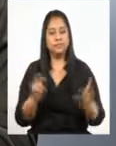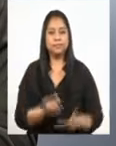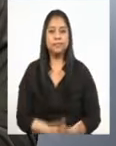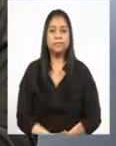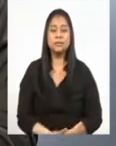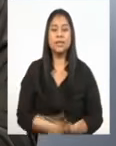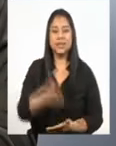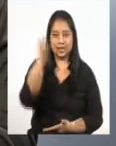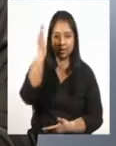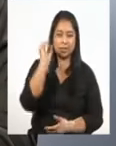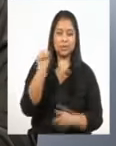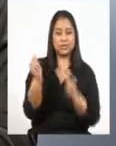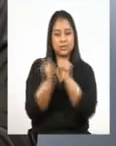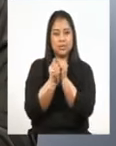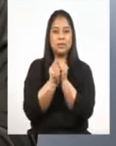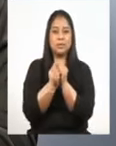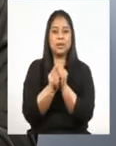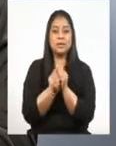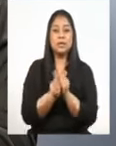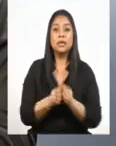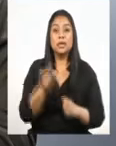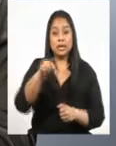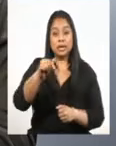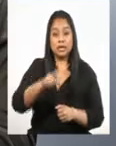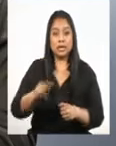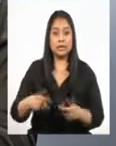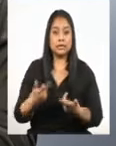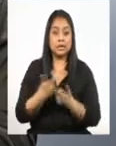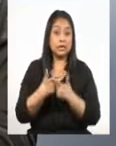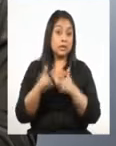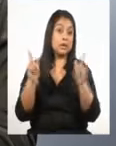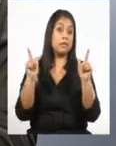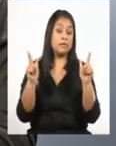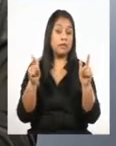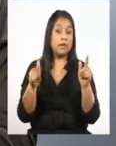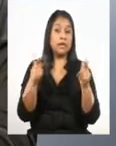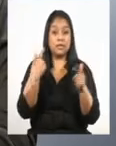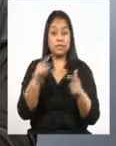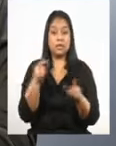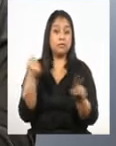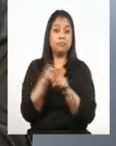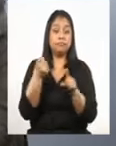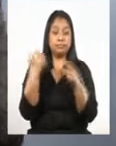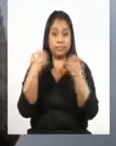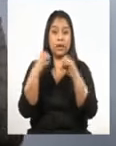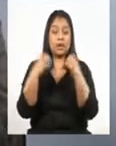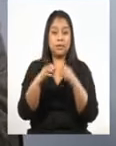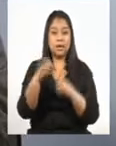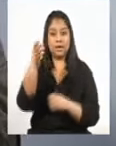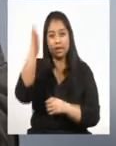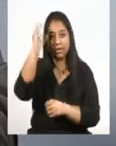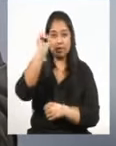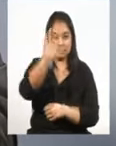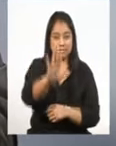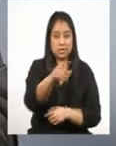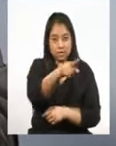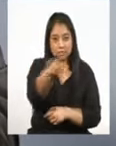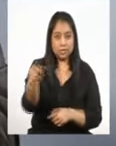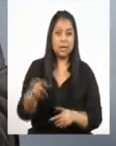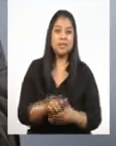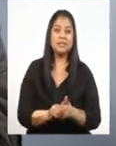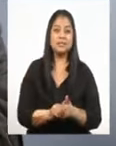Que Dios nos acompañe en esta liberación del estado de calamidad. Que Dios les bendiga a ustedes,